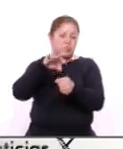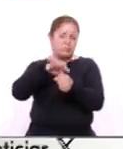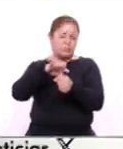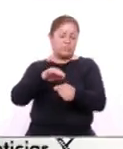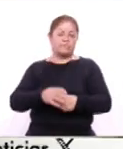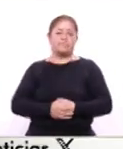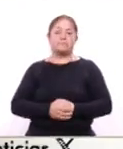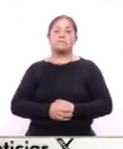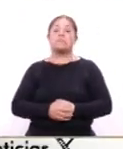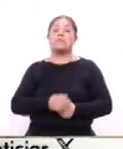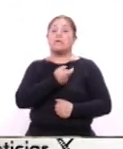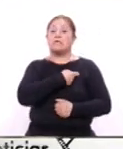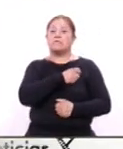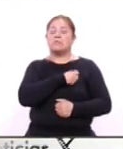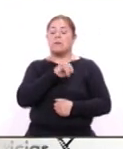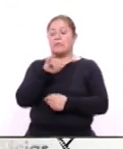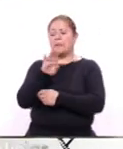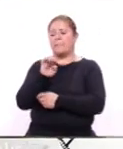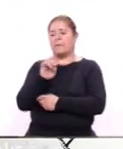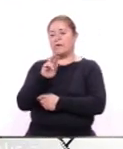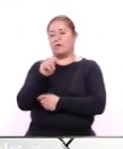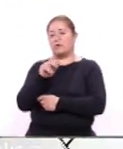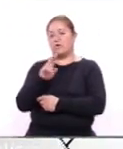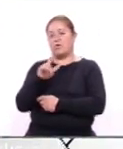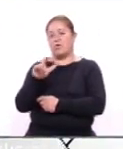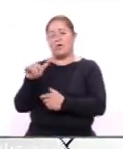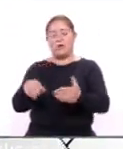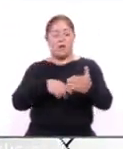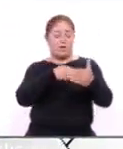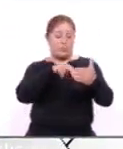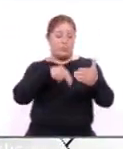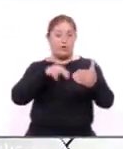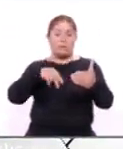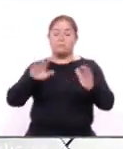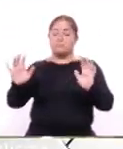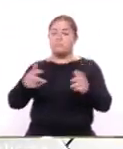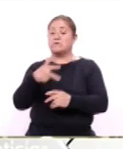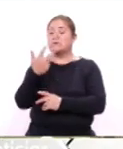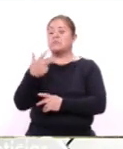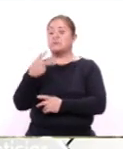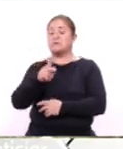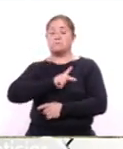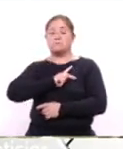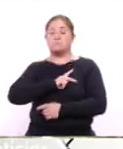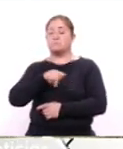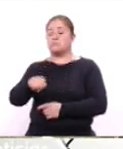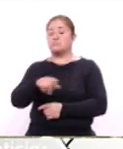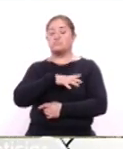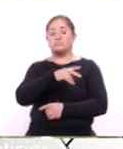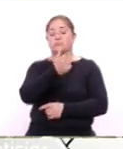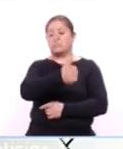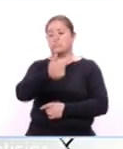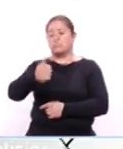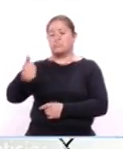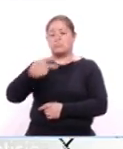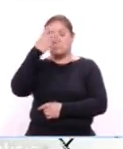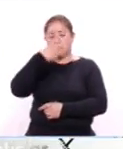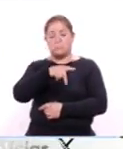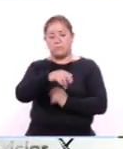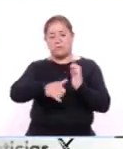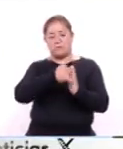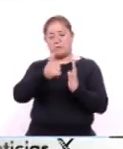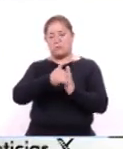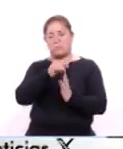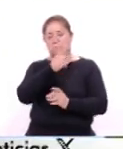La firma española Ibertrola concretó la venta de 13 plantas de energía eléctrica de su propiedad al Fondo Privado México Infraestructur